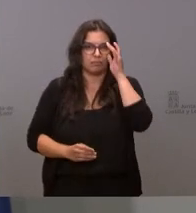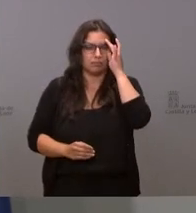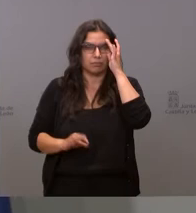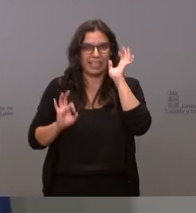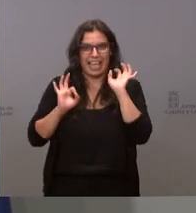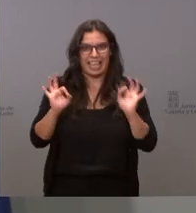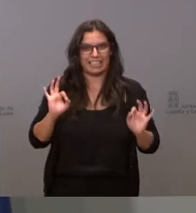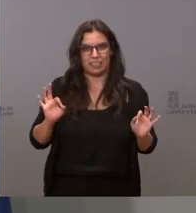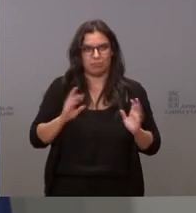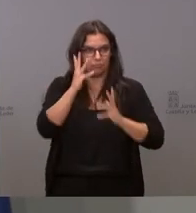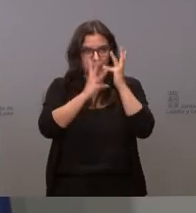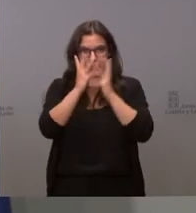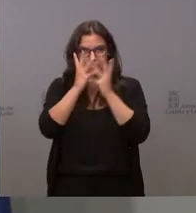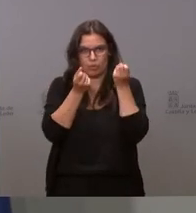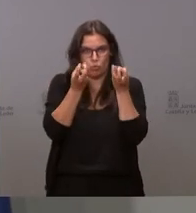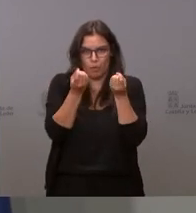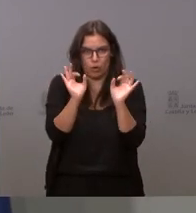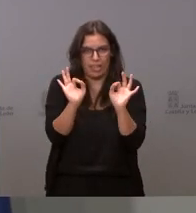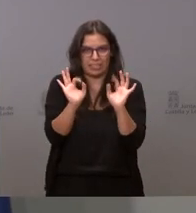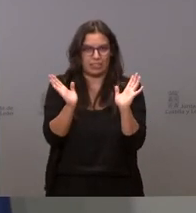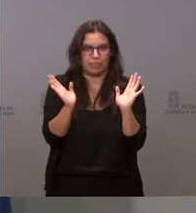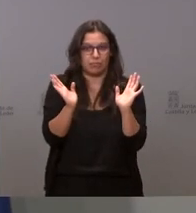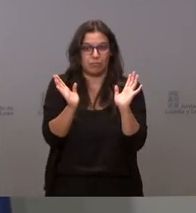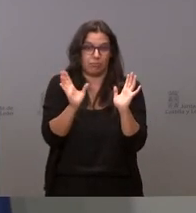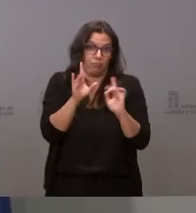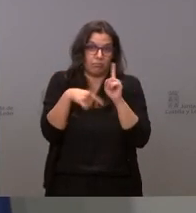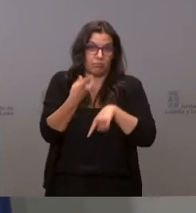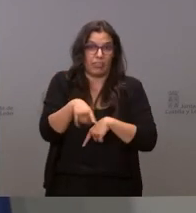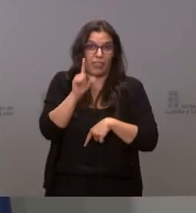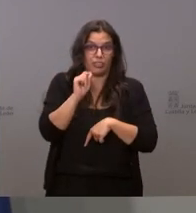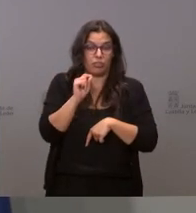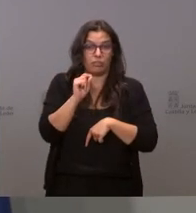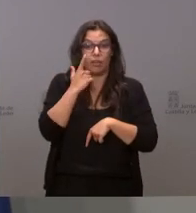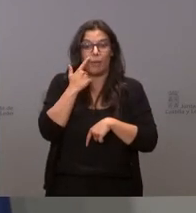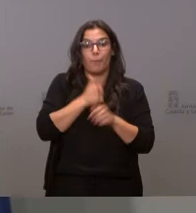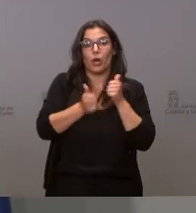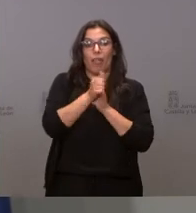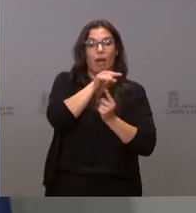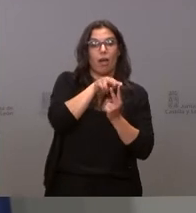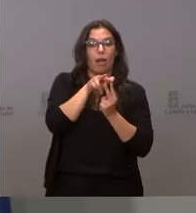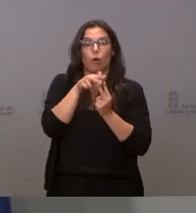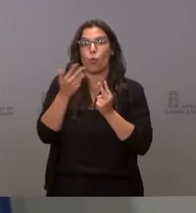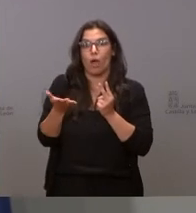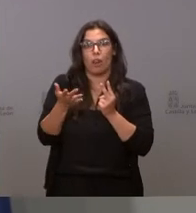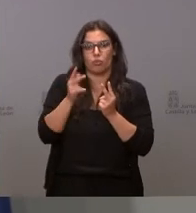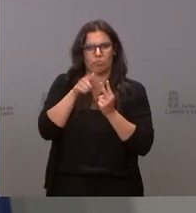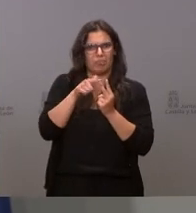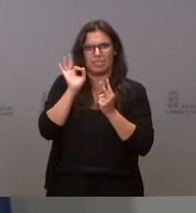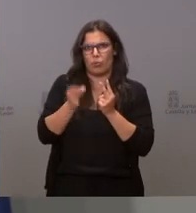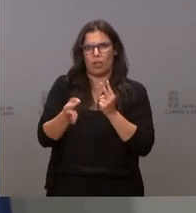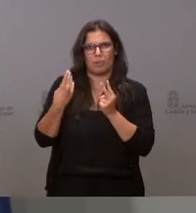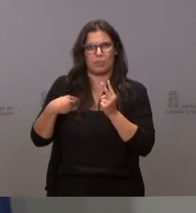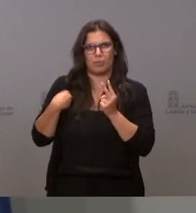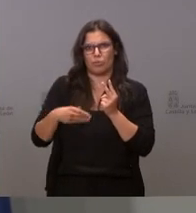problema de números y en eso consiste en tomar decisiones en establecer cuáles son tus prioridades nuestras prioridades no han cambiado siguen siendo